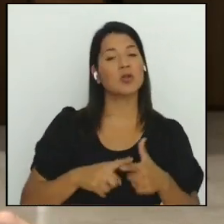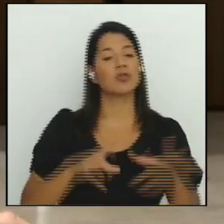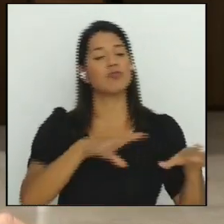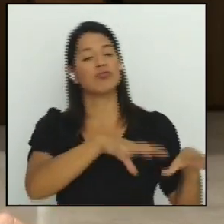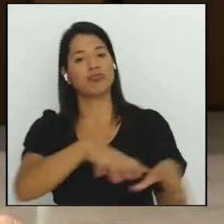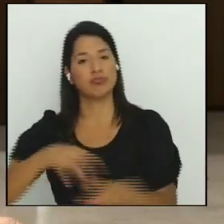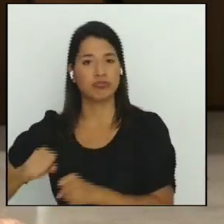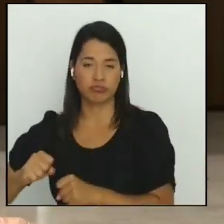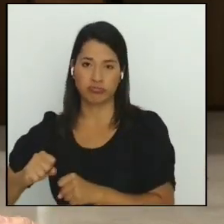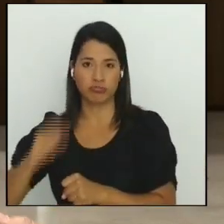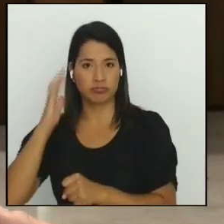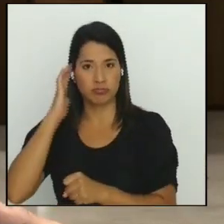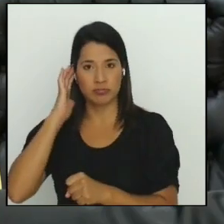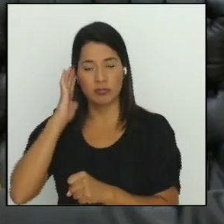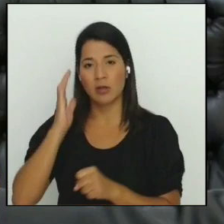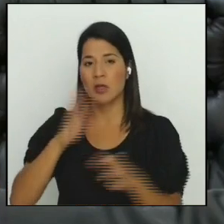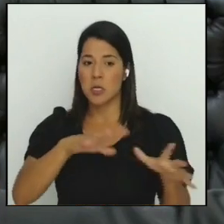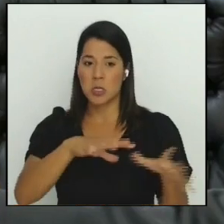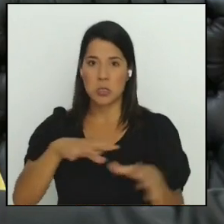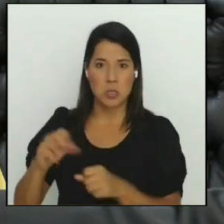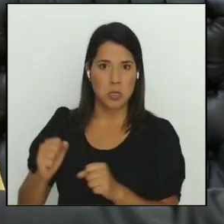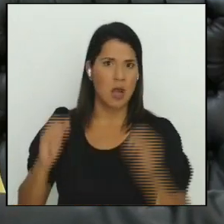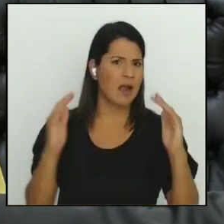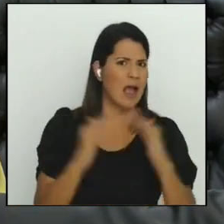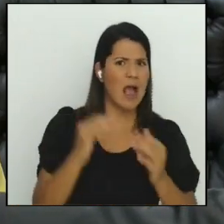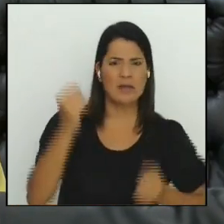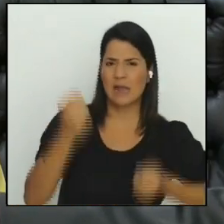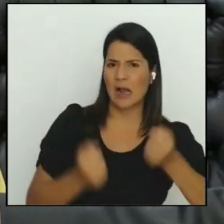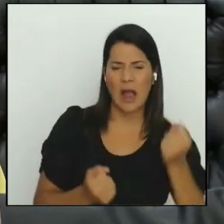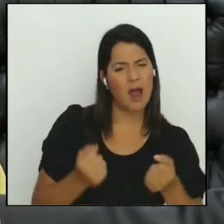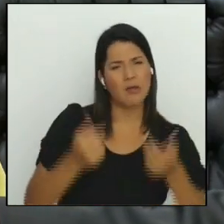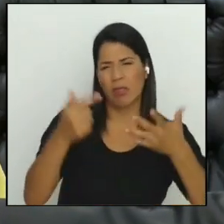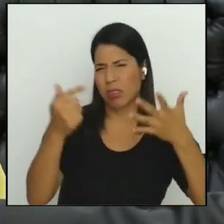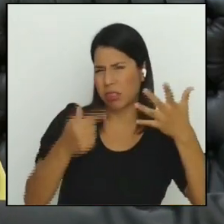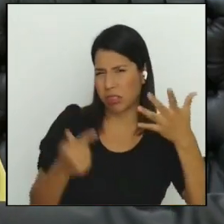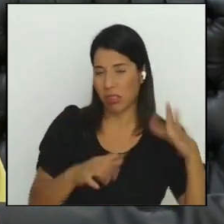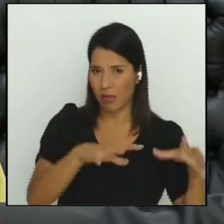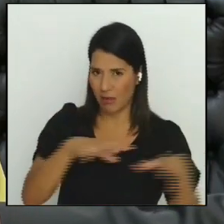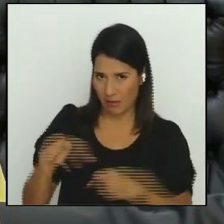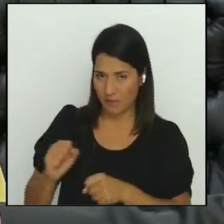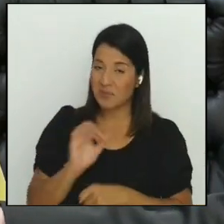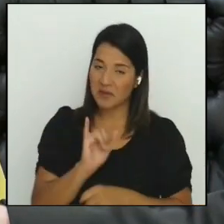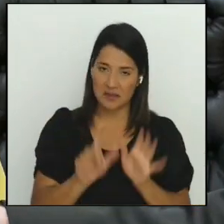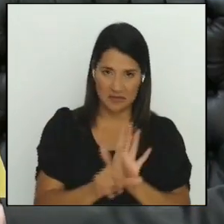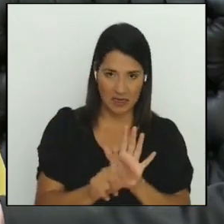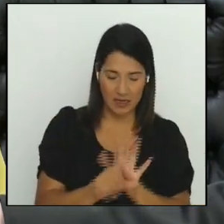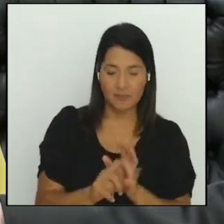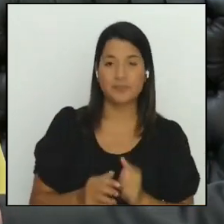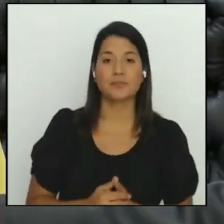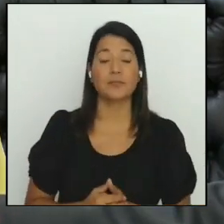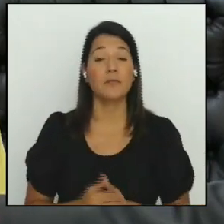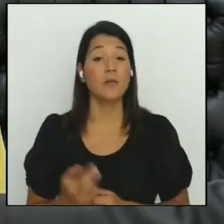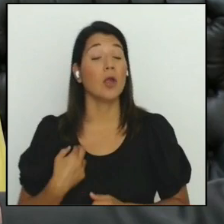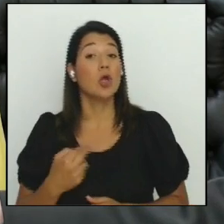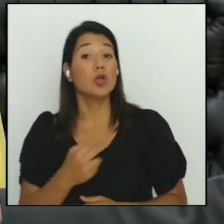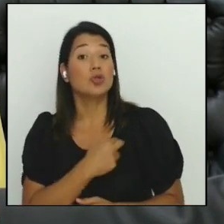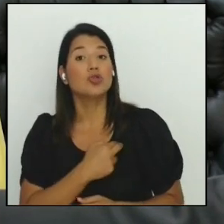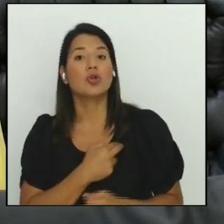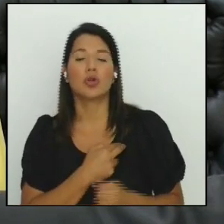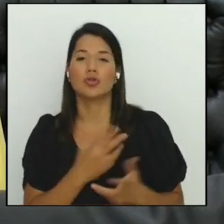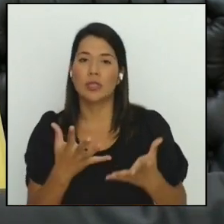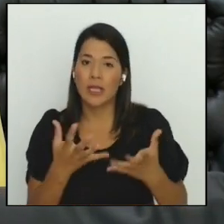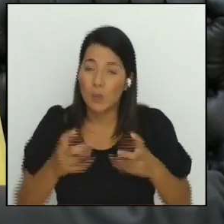crimen organizado, si es que son del crimen organizado. Yo no puedo decir que este va a encabezar las prioridades. Eso es lo que nosotros vamos a comenzar a revisar